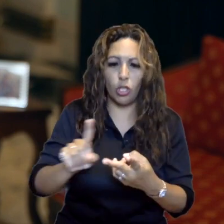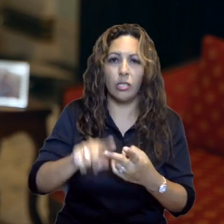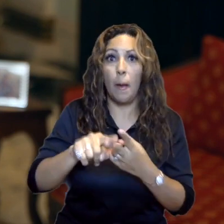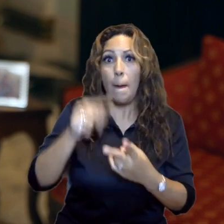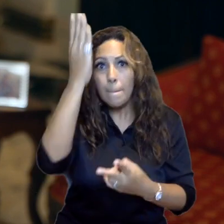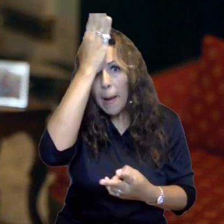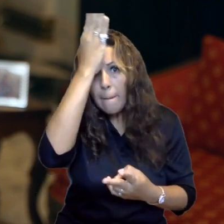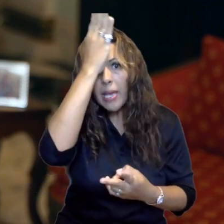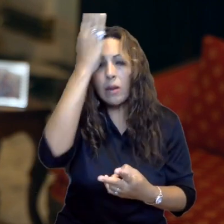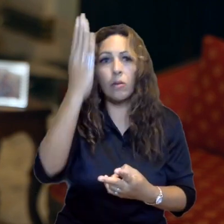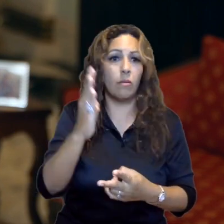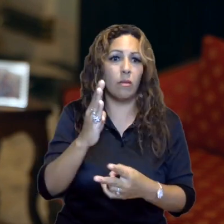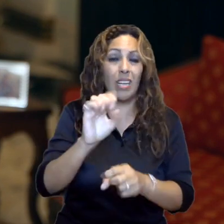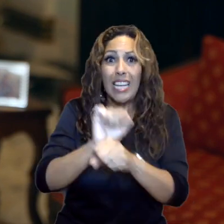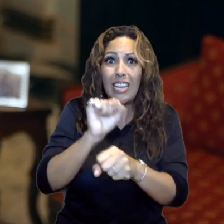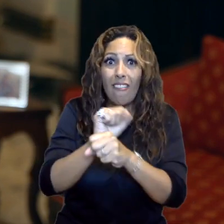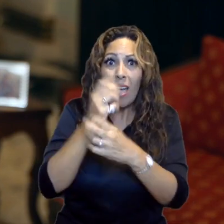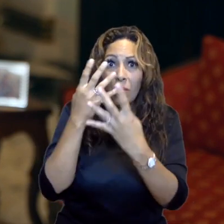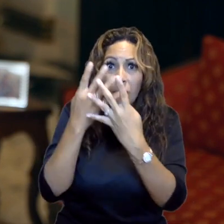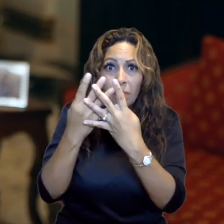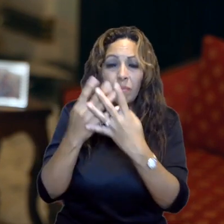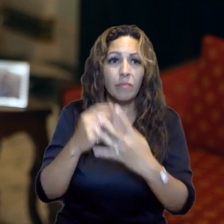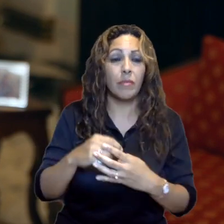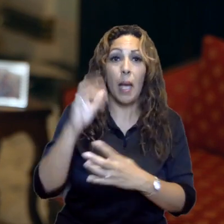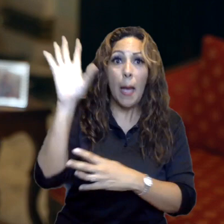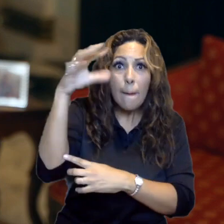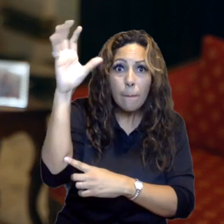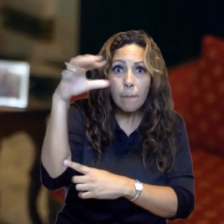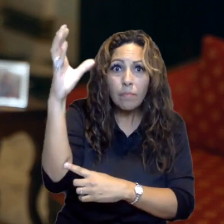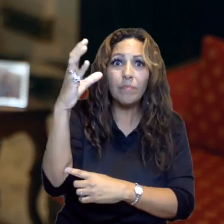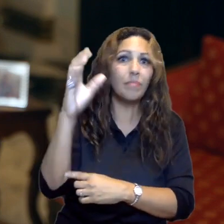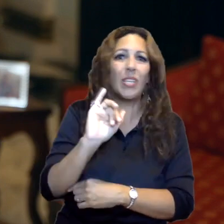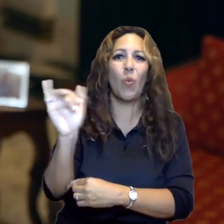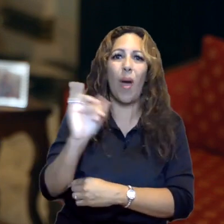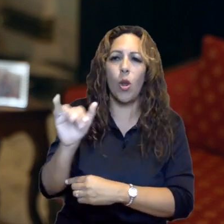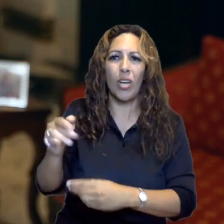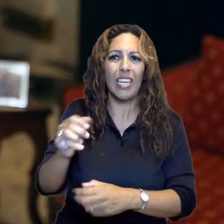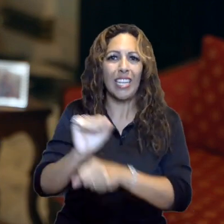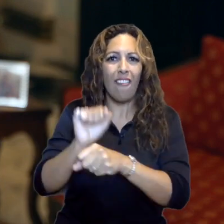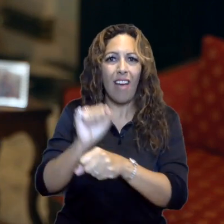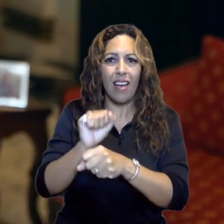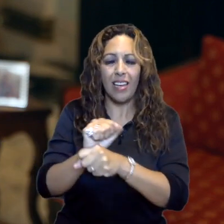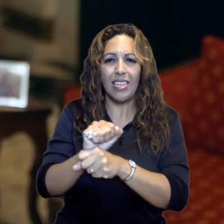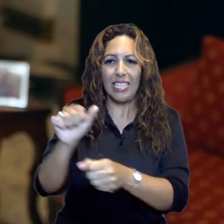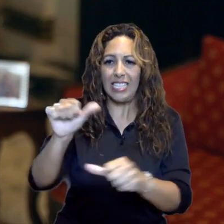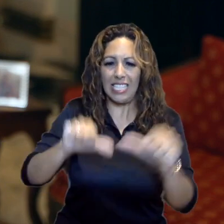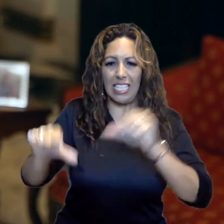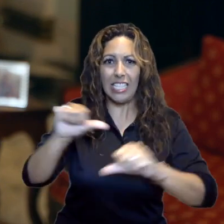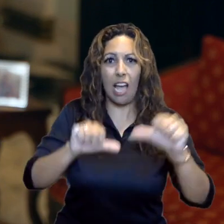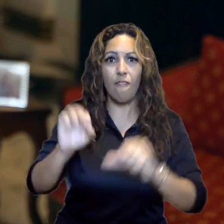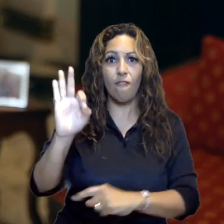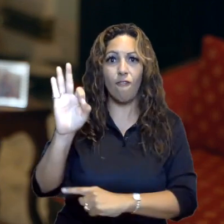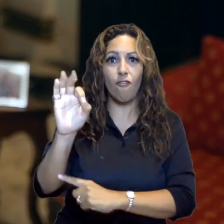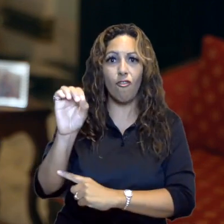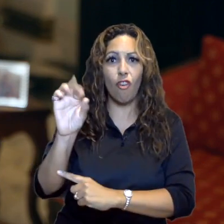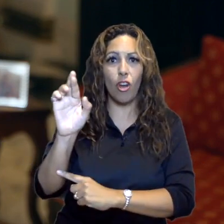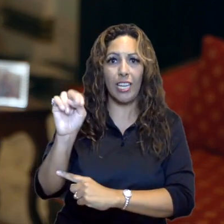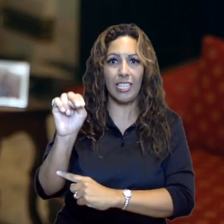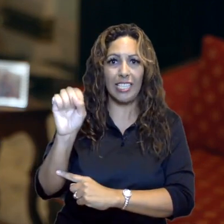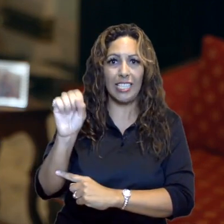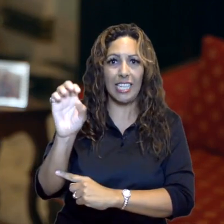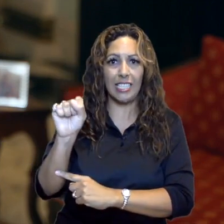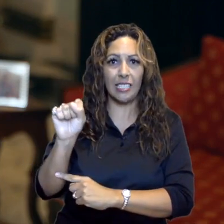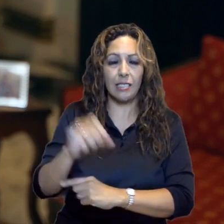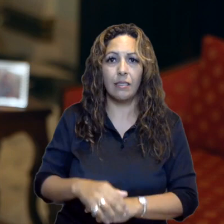corrección, bomberos, paramédicos y el personal del Instituto de Ciencias Forenses. Además, es momento de